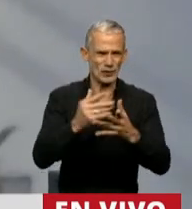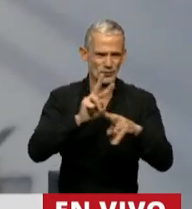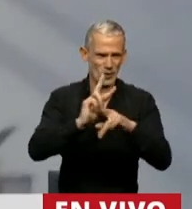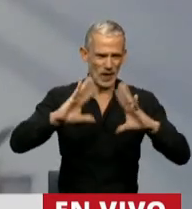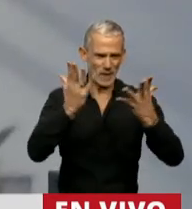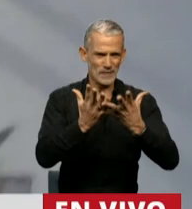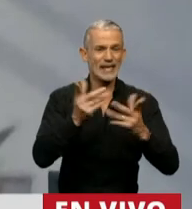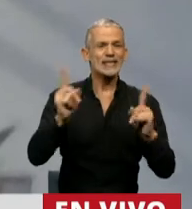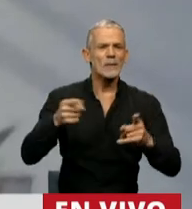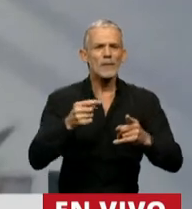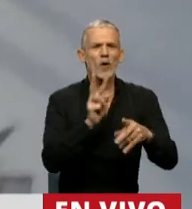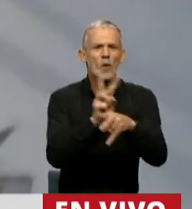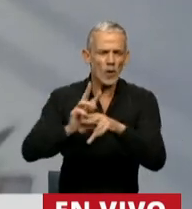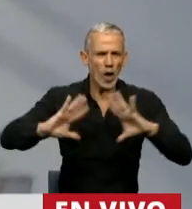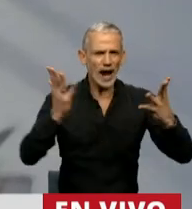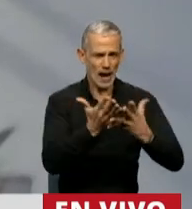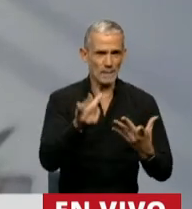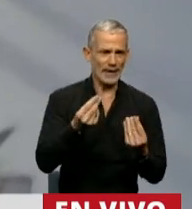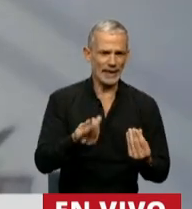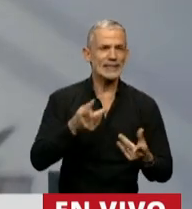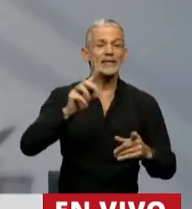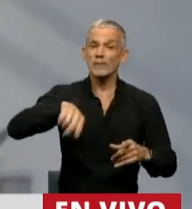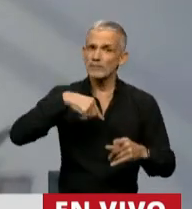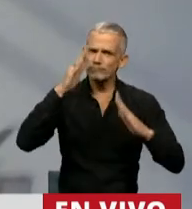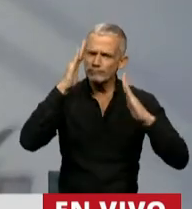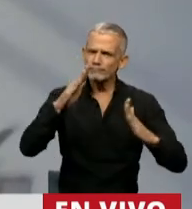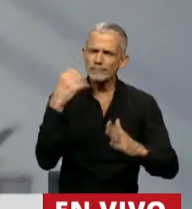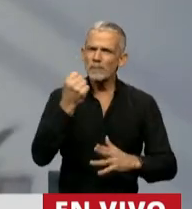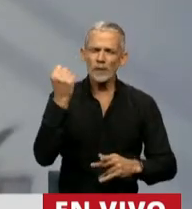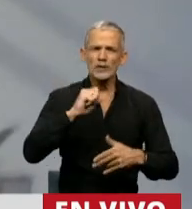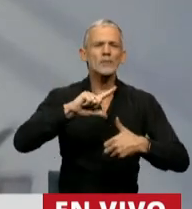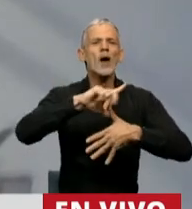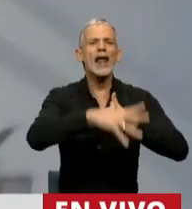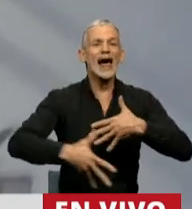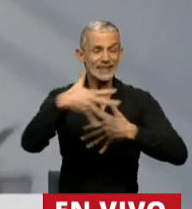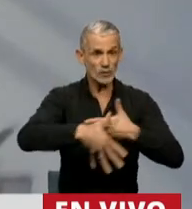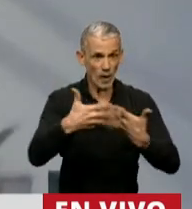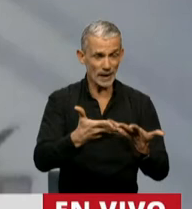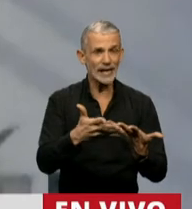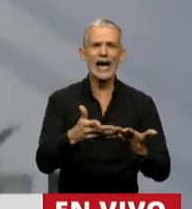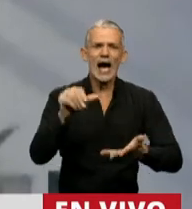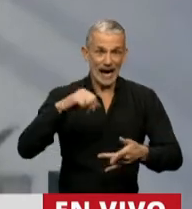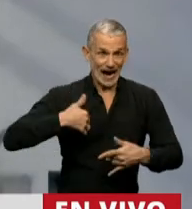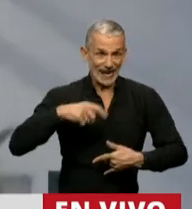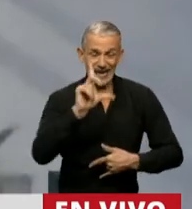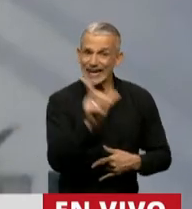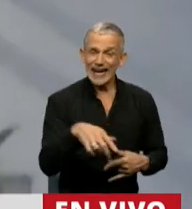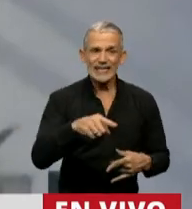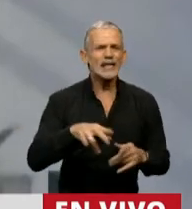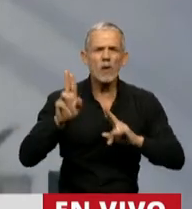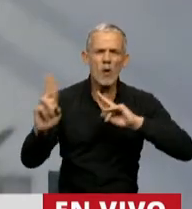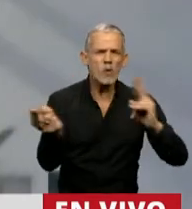soberanía ambiental. Y nos parece central porque en Latinoamérica tal vez es el país donde más